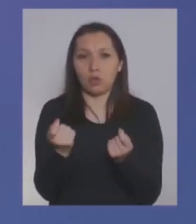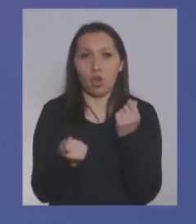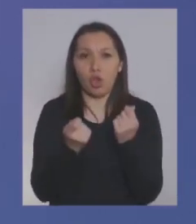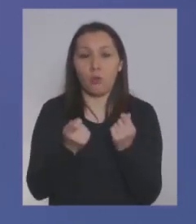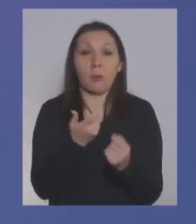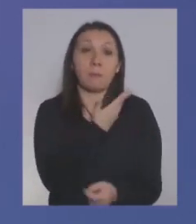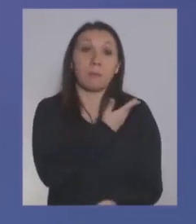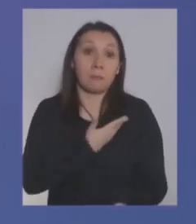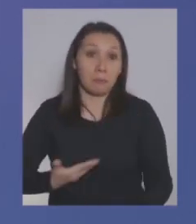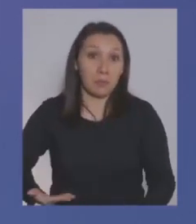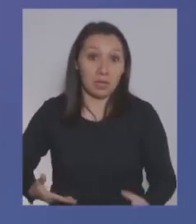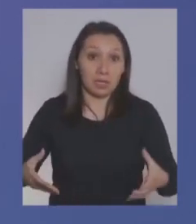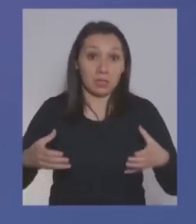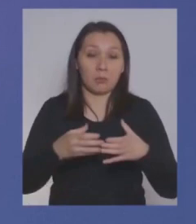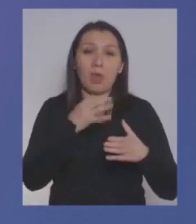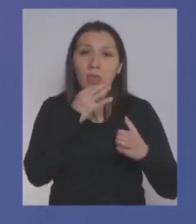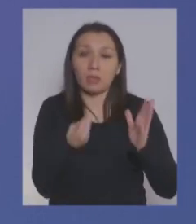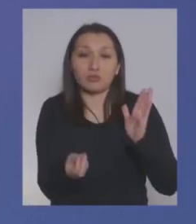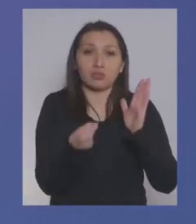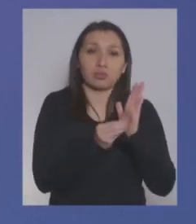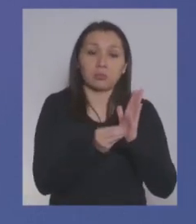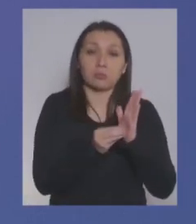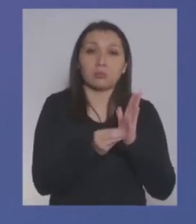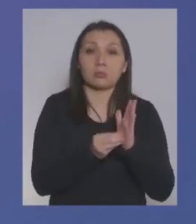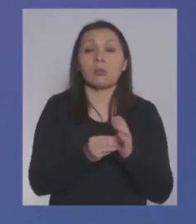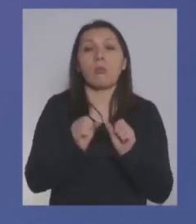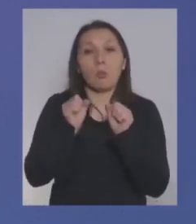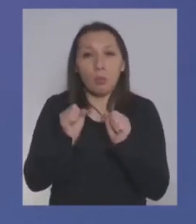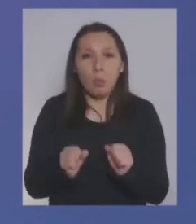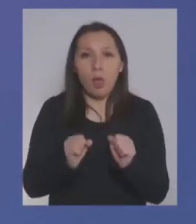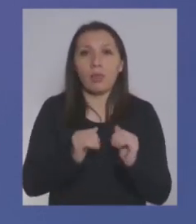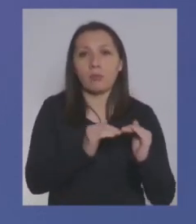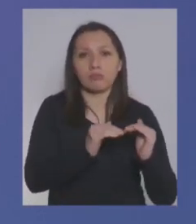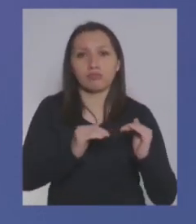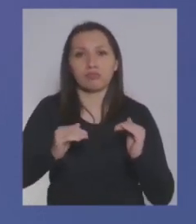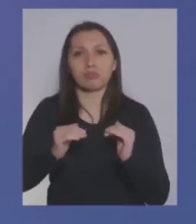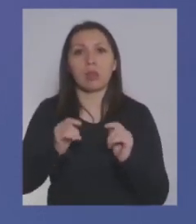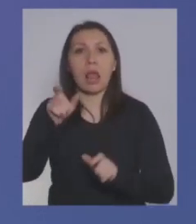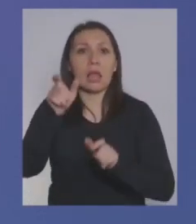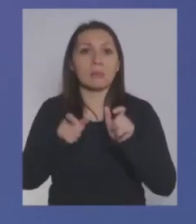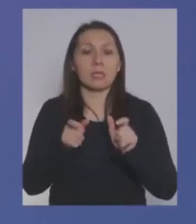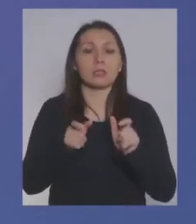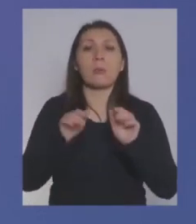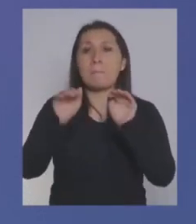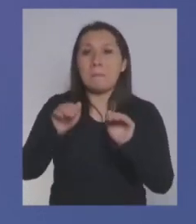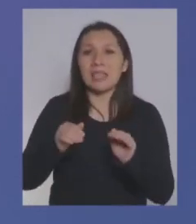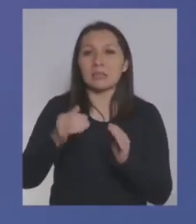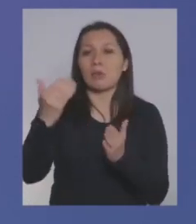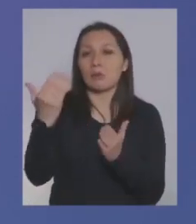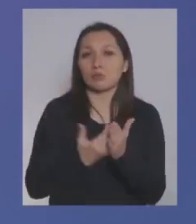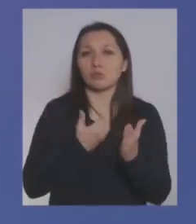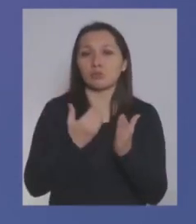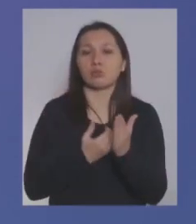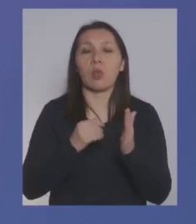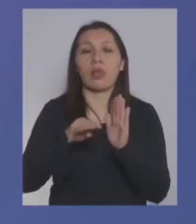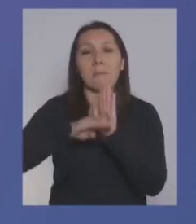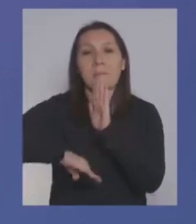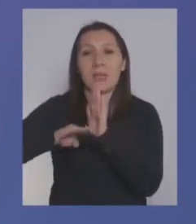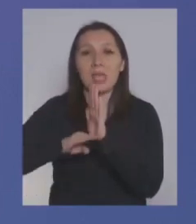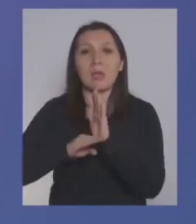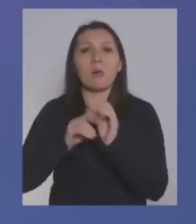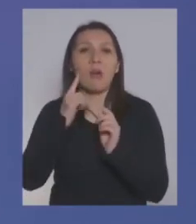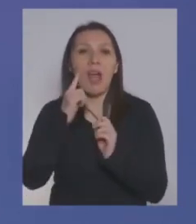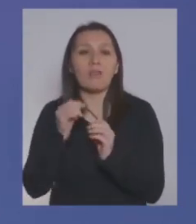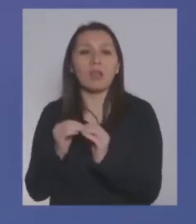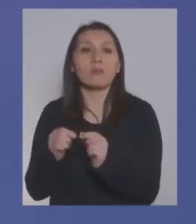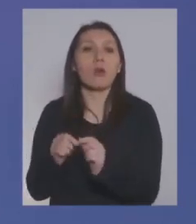ejecutivo como gobierno es uno tal que permita mantener el poder adquisitivo del salario mínimo es decir que considere la inflación